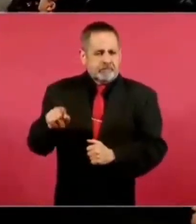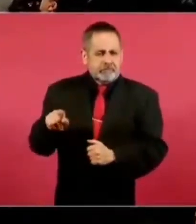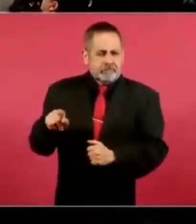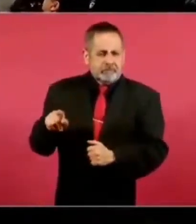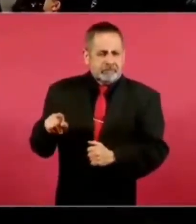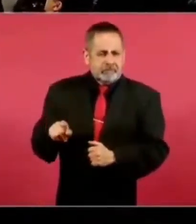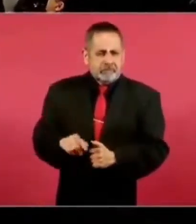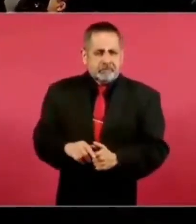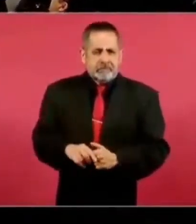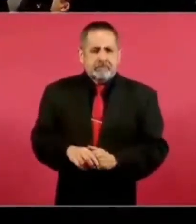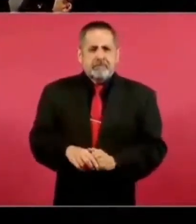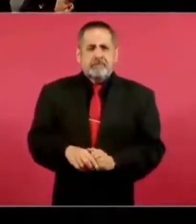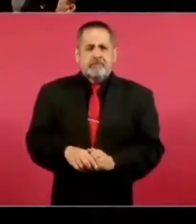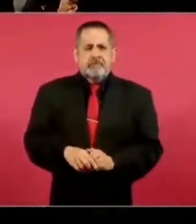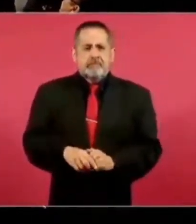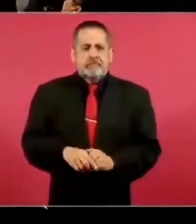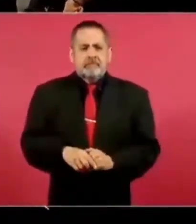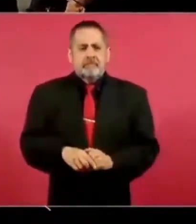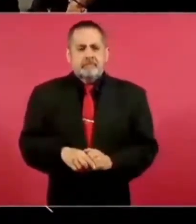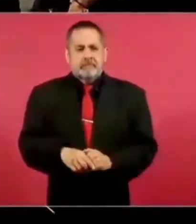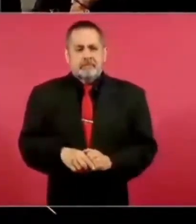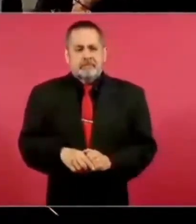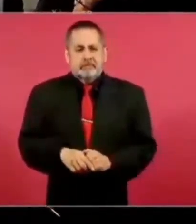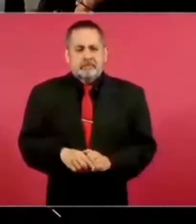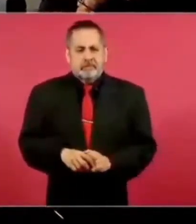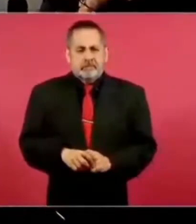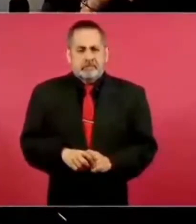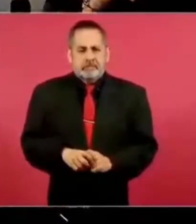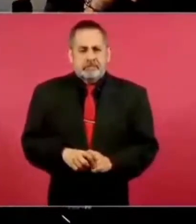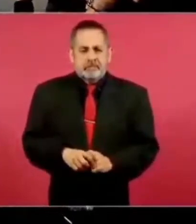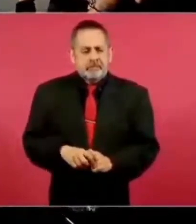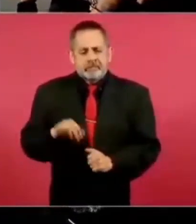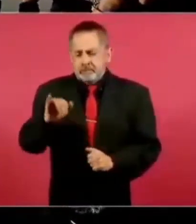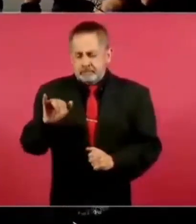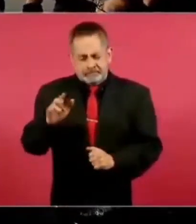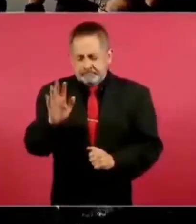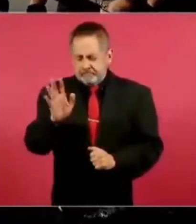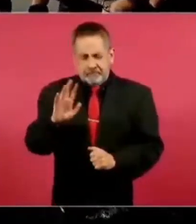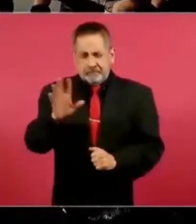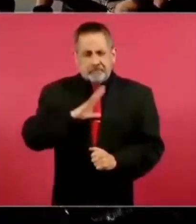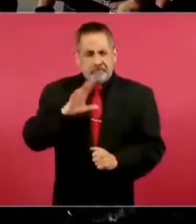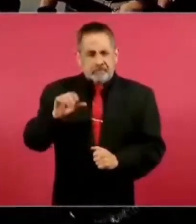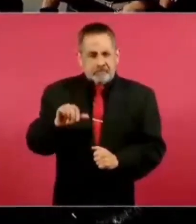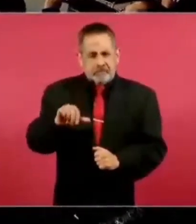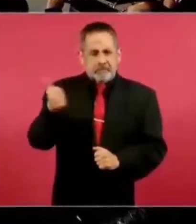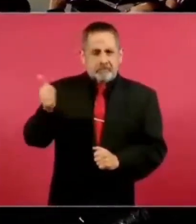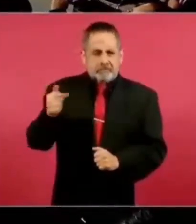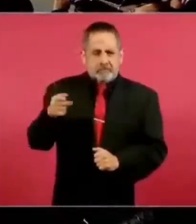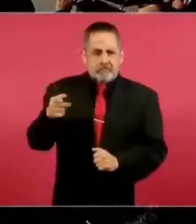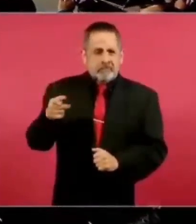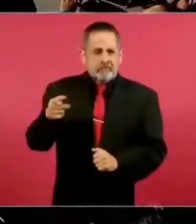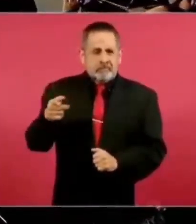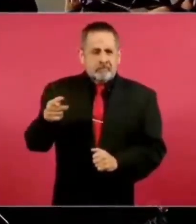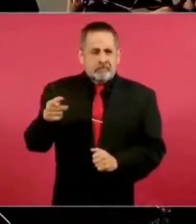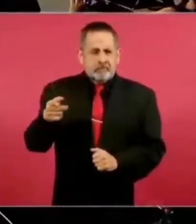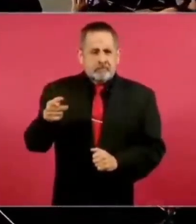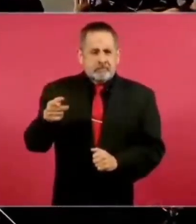es un impuls de todas las encuestas. Sí, sí, pero hay una, eh,